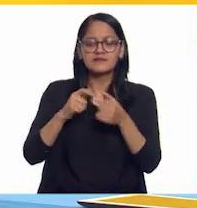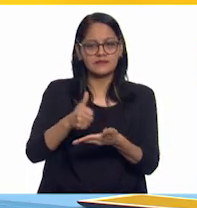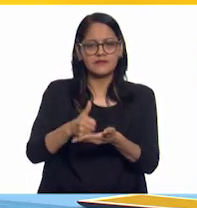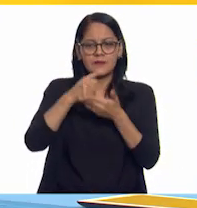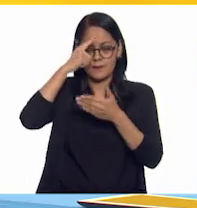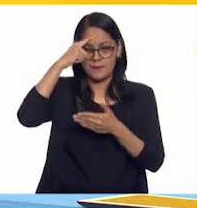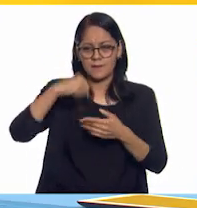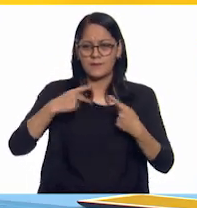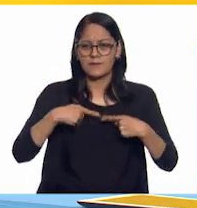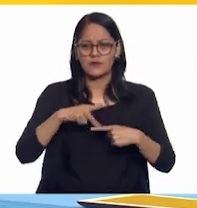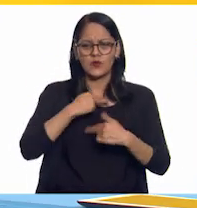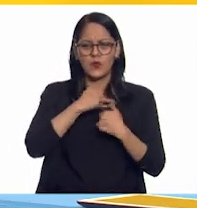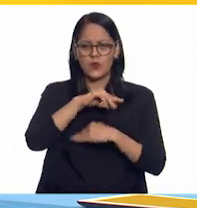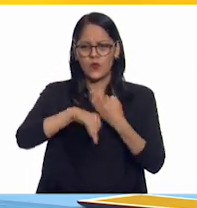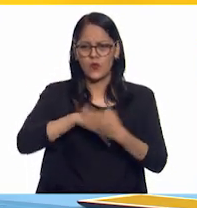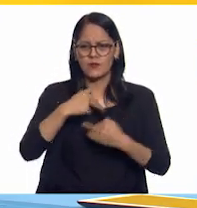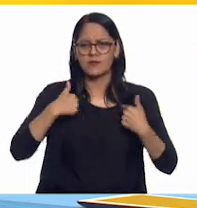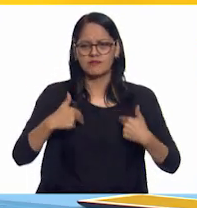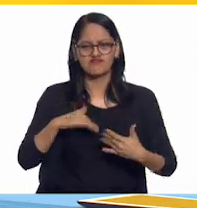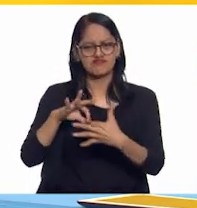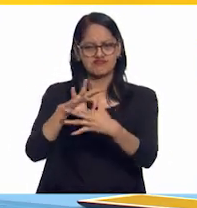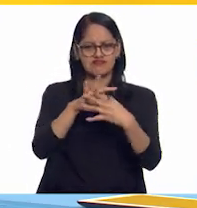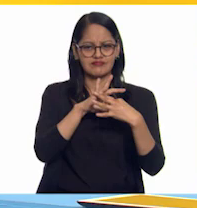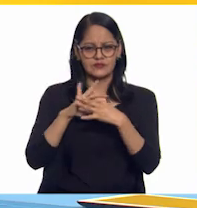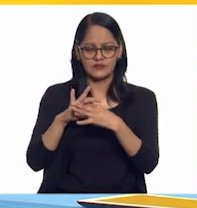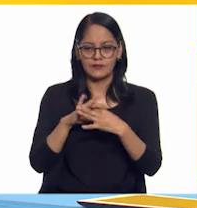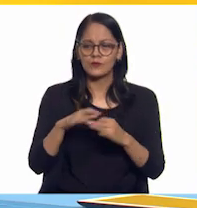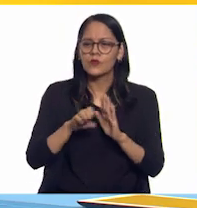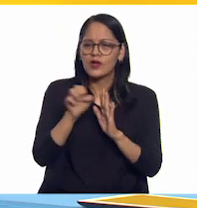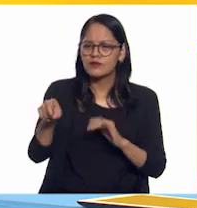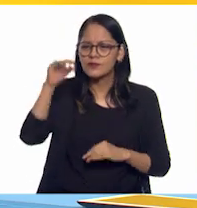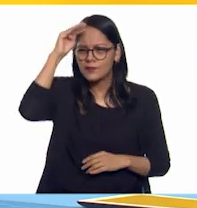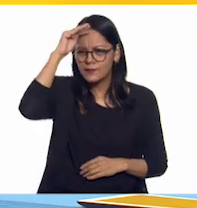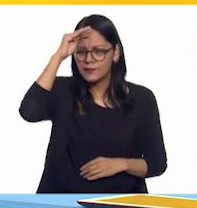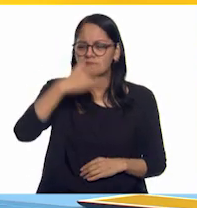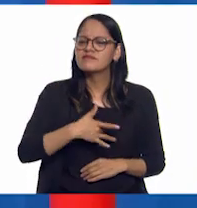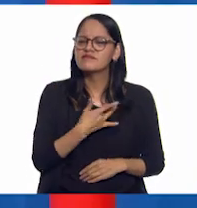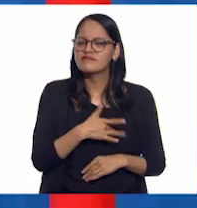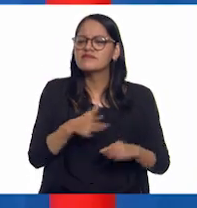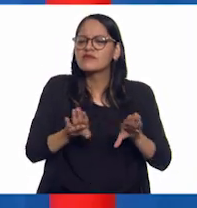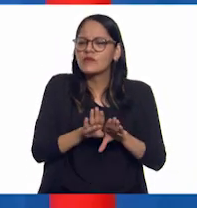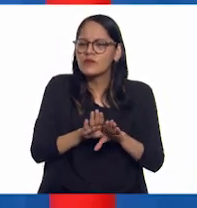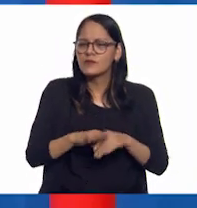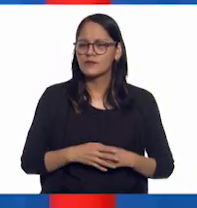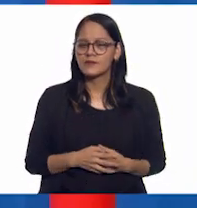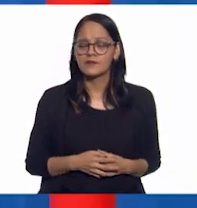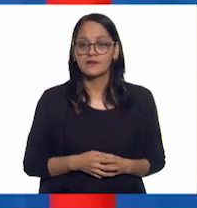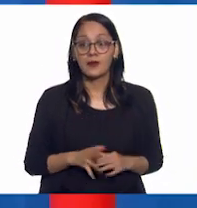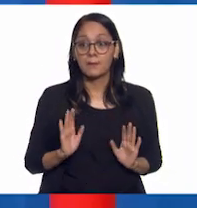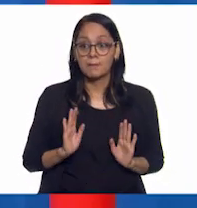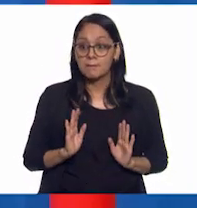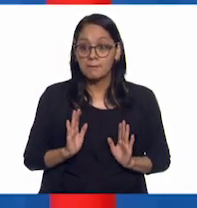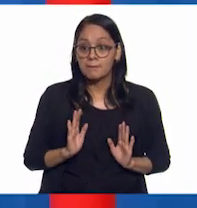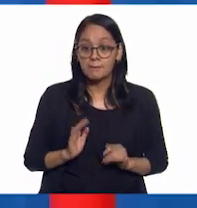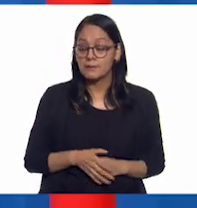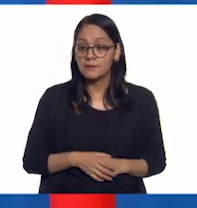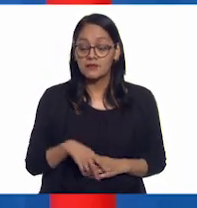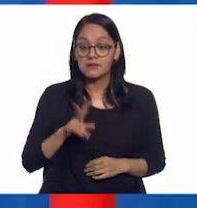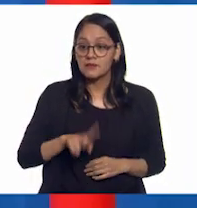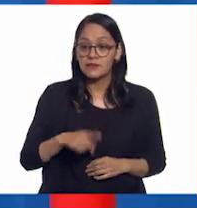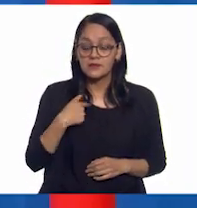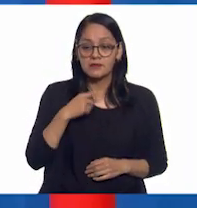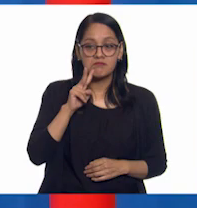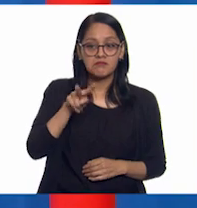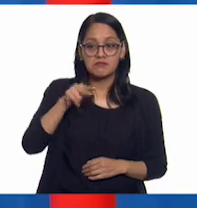existen entre los seres humanos. ¿Has pensado cómo surge este sentimiento? No, la verdad no me había